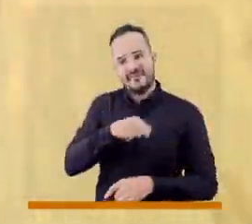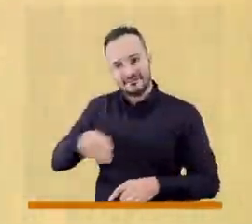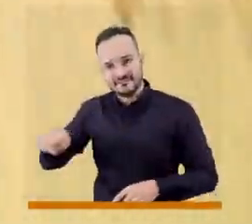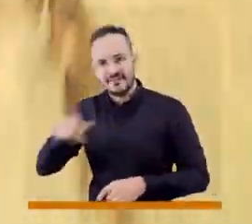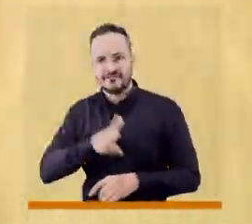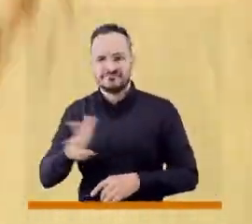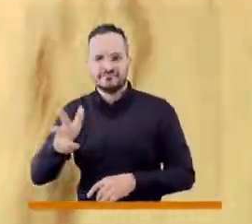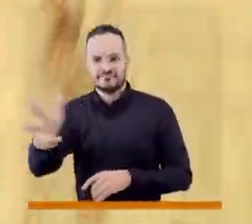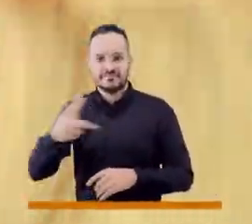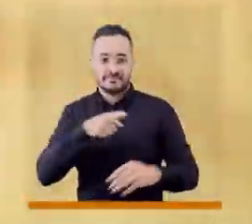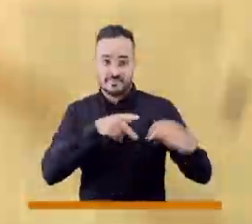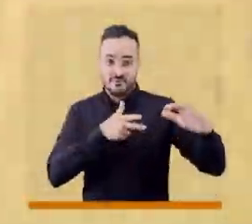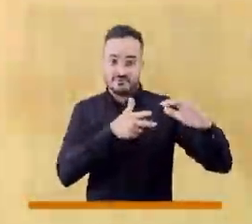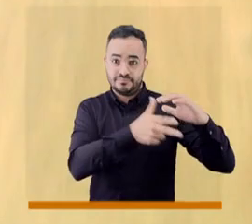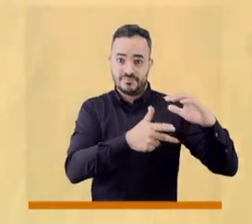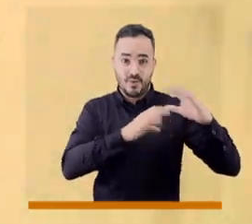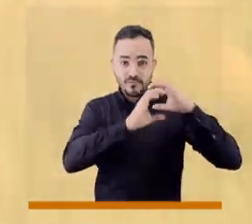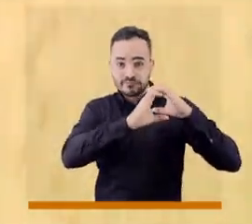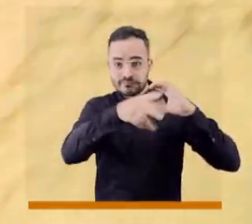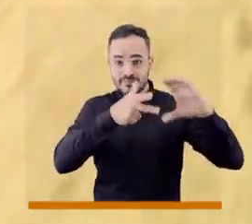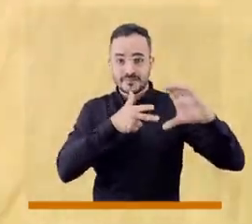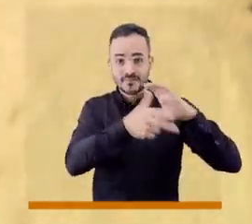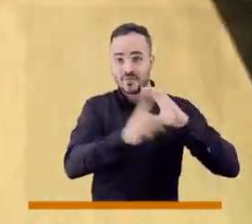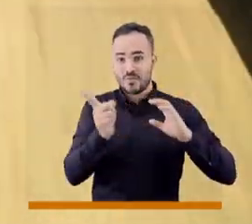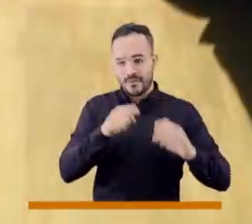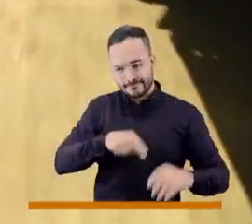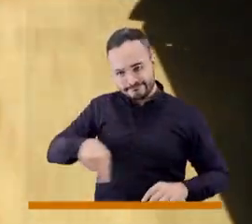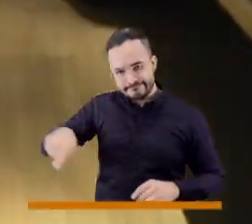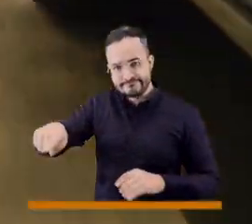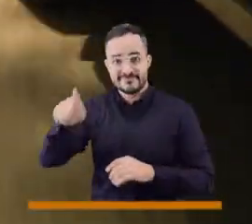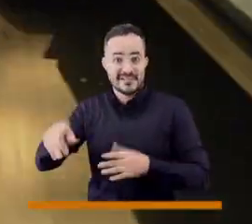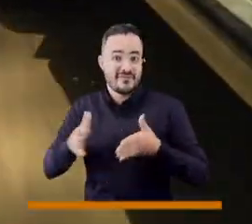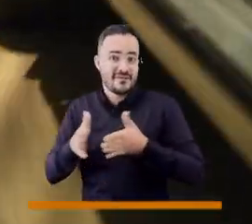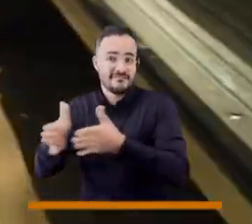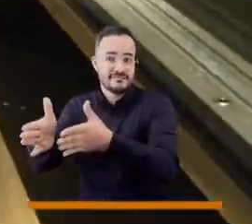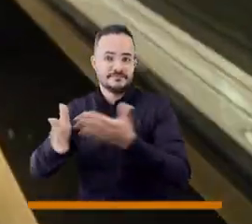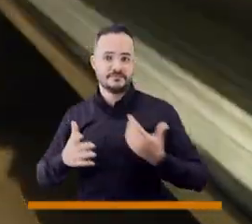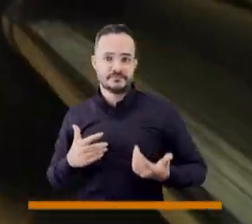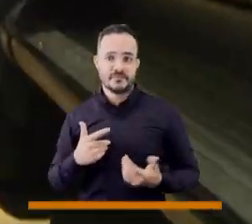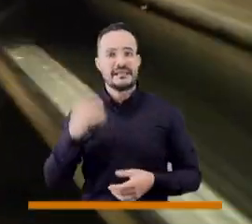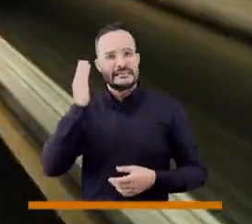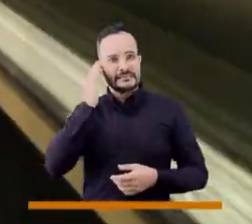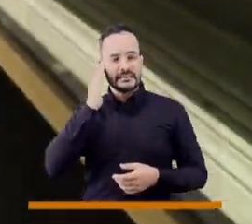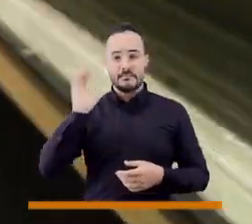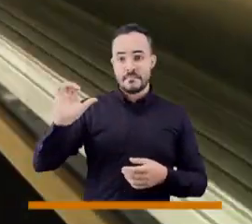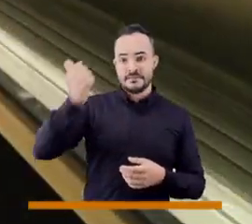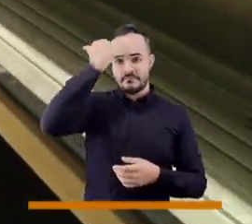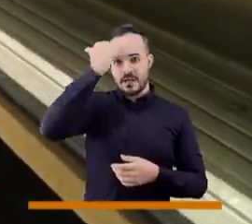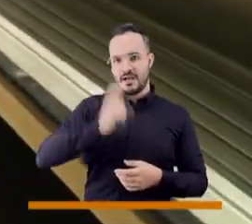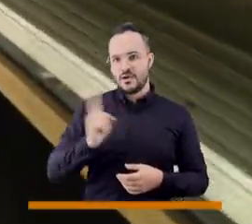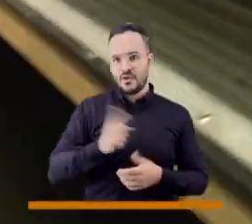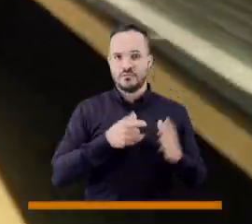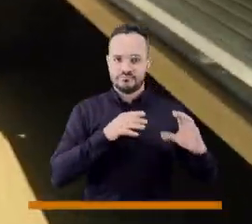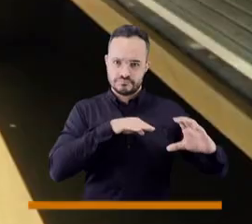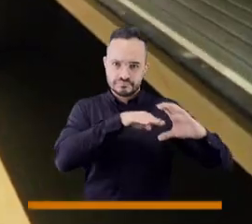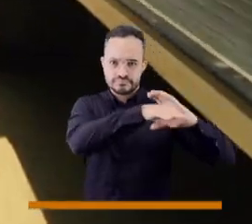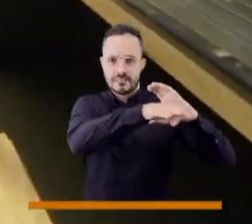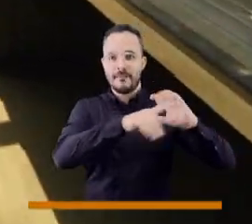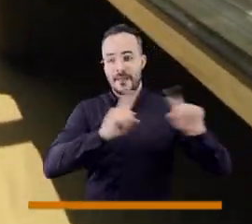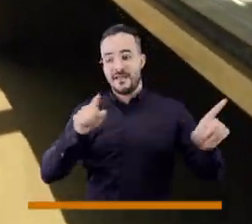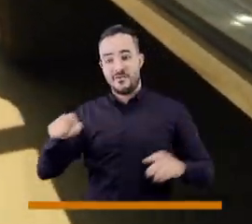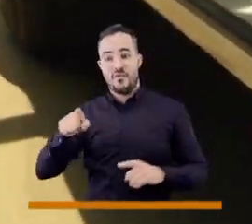mar porque ellos no pueden pasar por el túnel. Una ruta crucial. Entonces es una ruta que puede que ya no sea la principal, pero sí es una